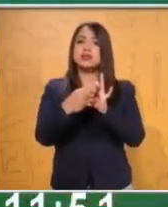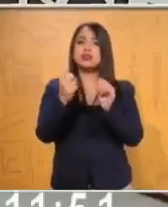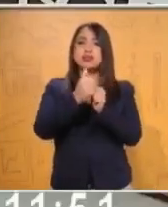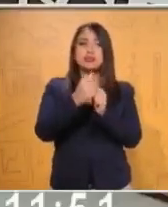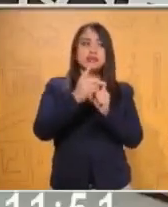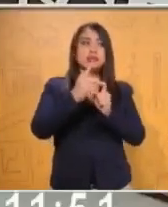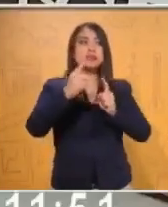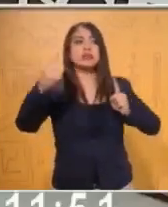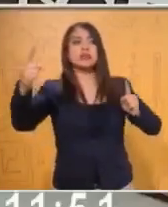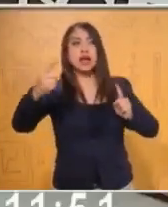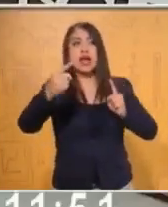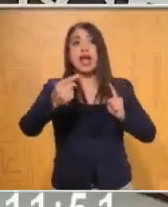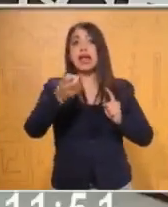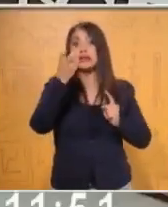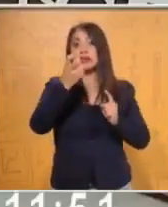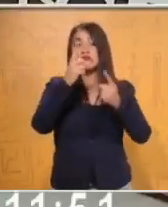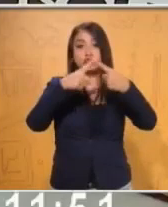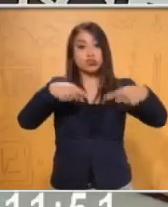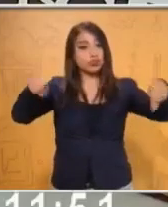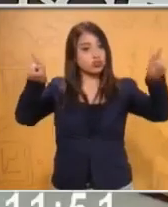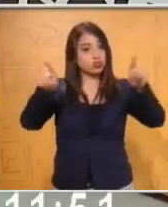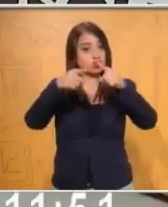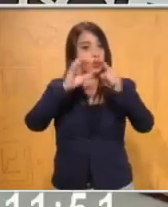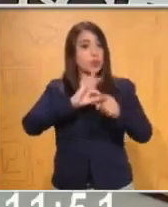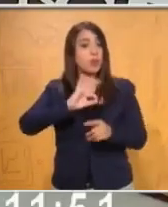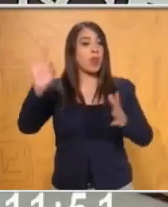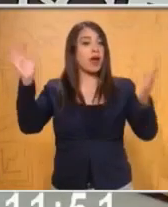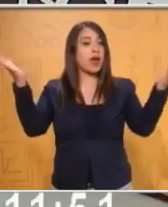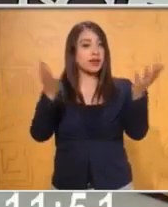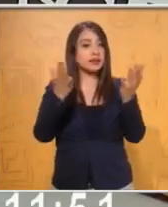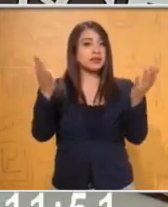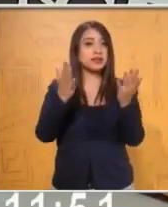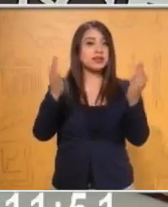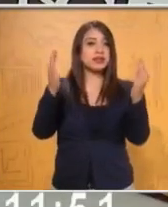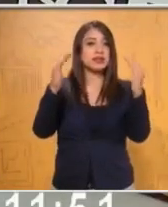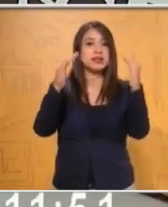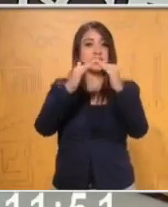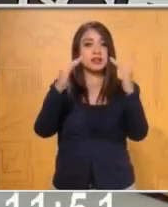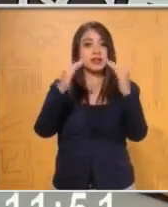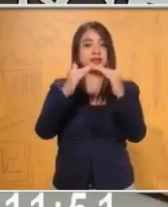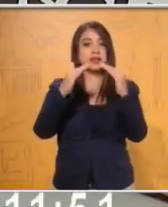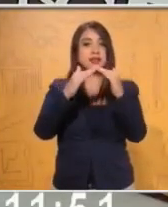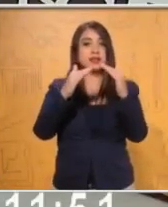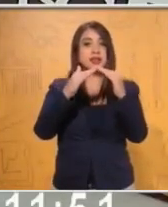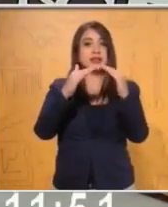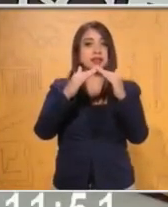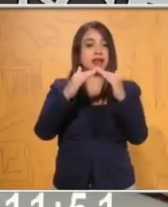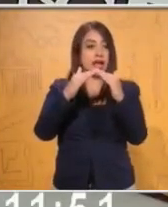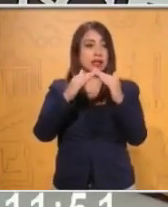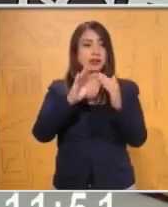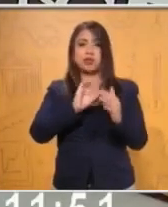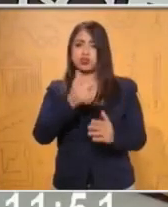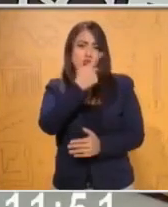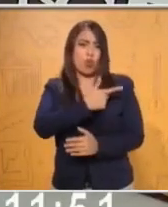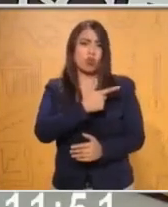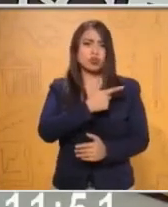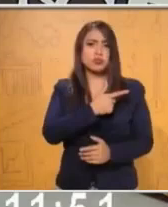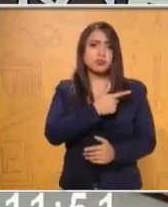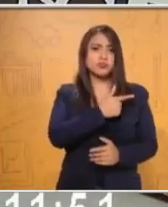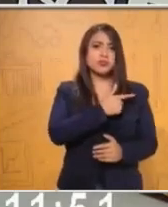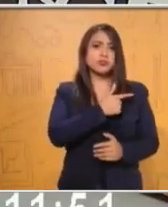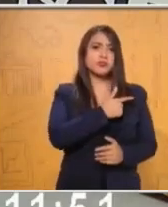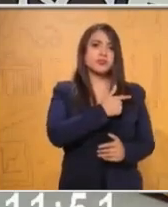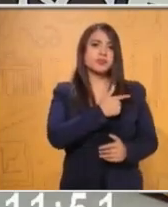esto es algo con música y lo pueden hacer desde casita. Ustedes pueden poner la canción de su gusto y de su preferencia. ¿Listos?